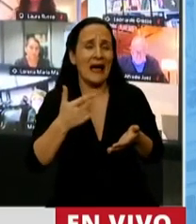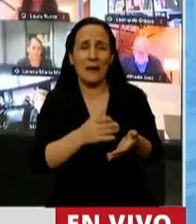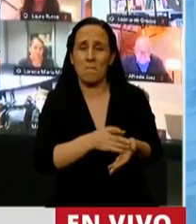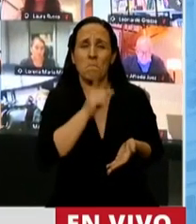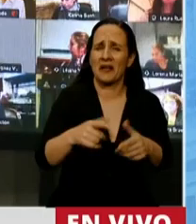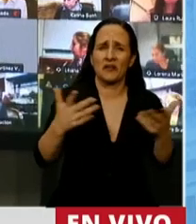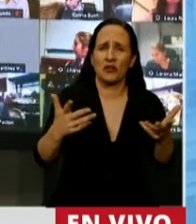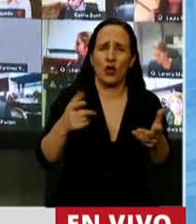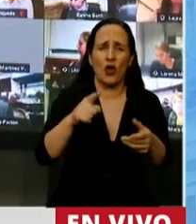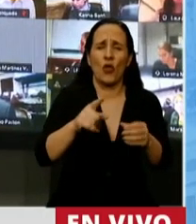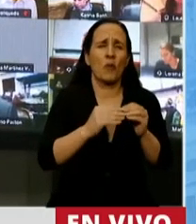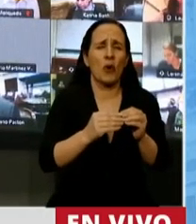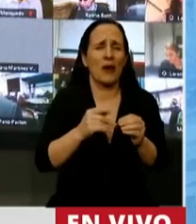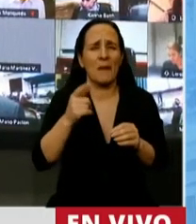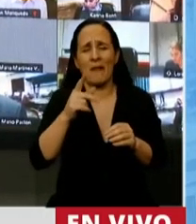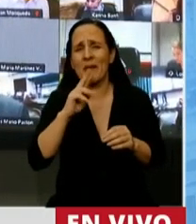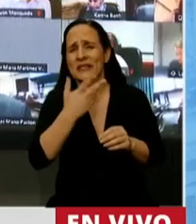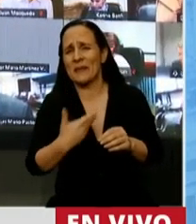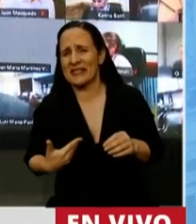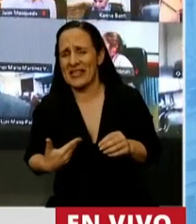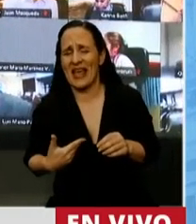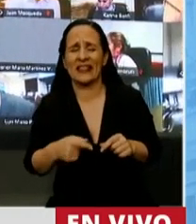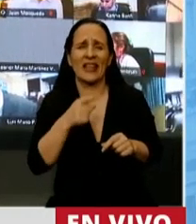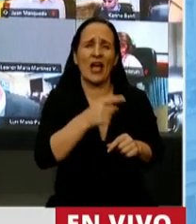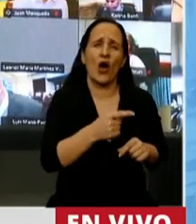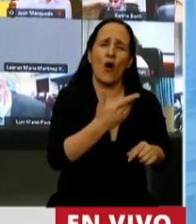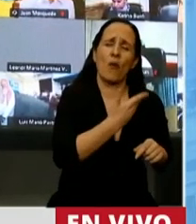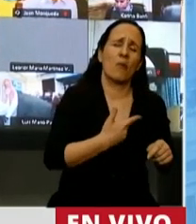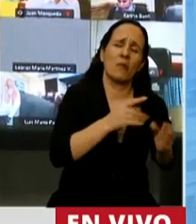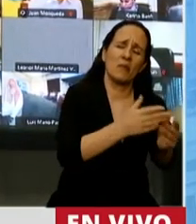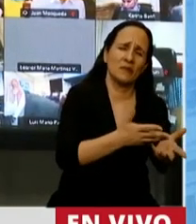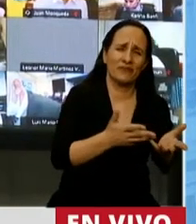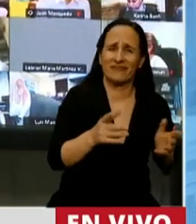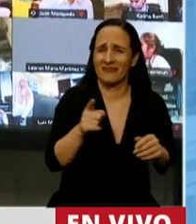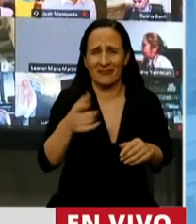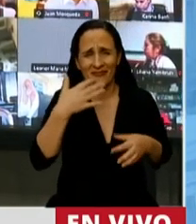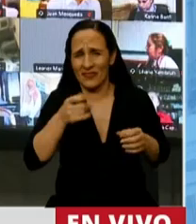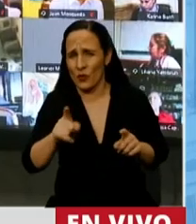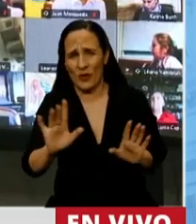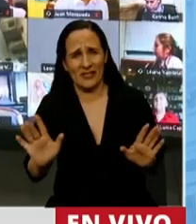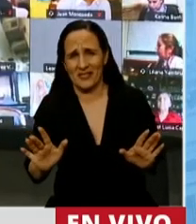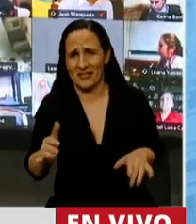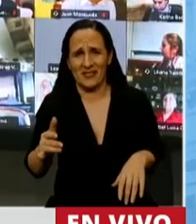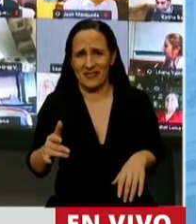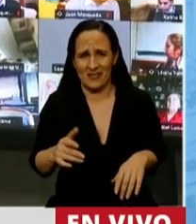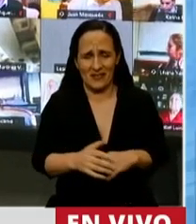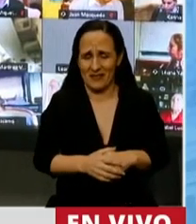calladitos, sin decir una palabra. Y si no, vayan a ver las versiones gráficas de todos los presupuestos de esos años.